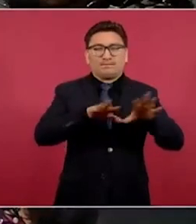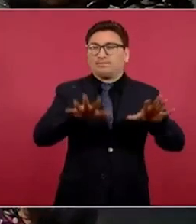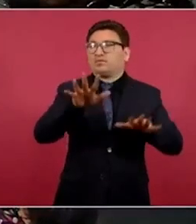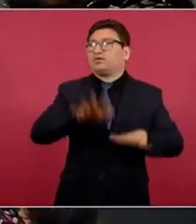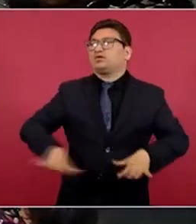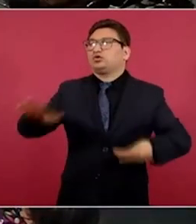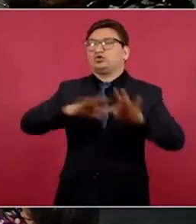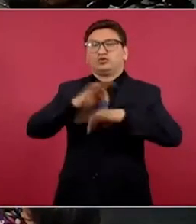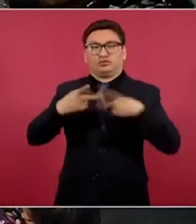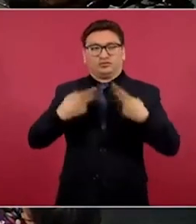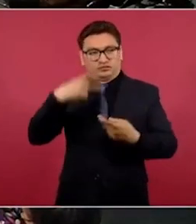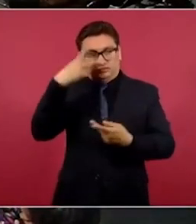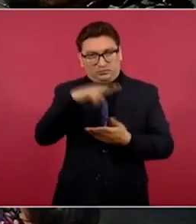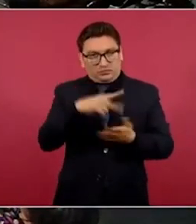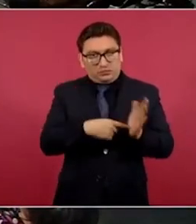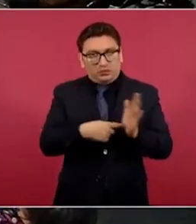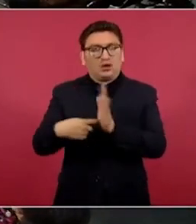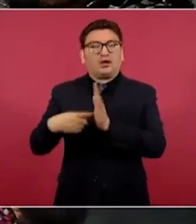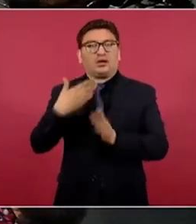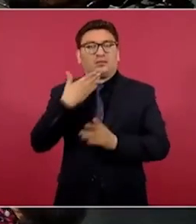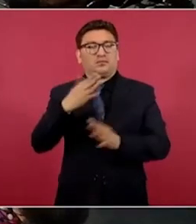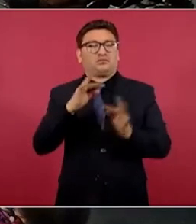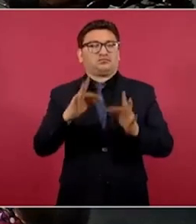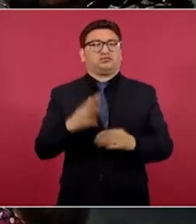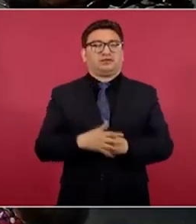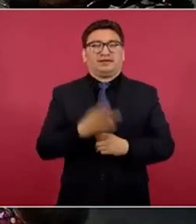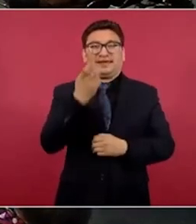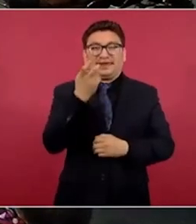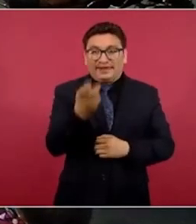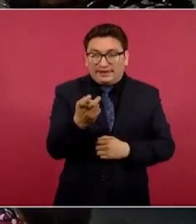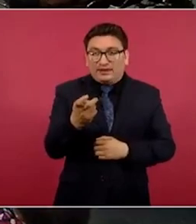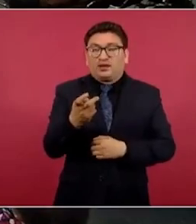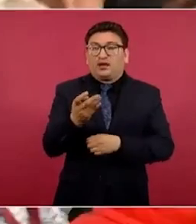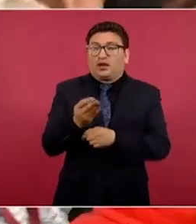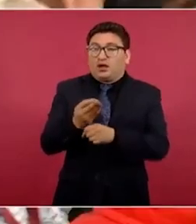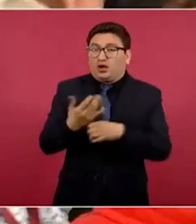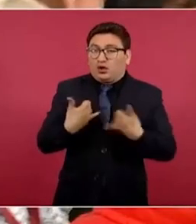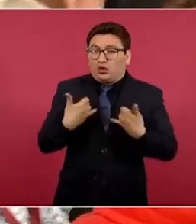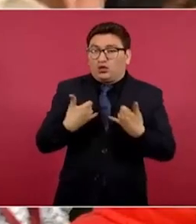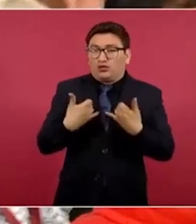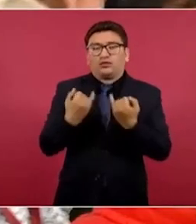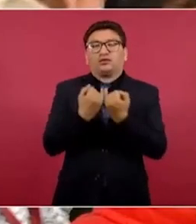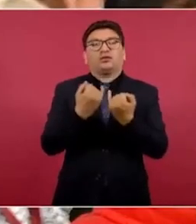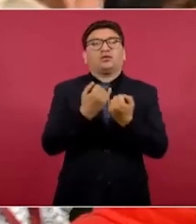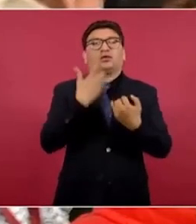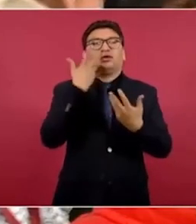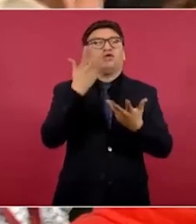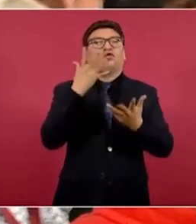Y así yo espero que salgan muchos jóvenes, igual en la política,